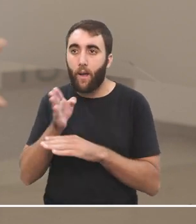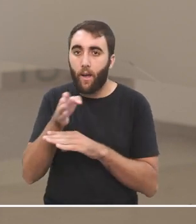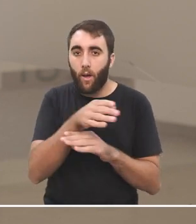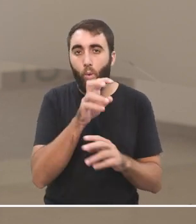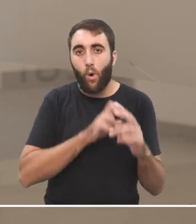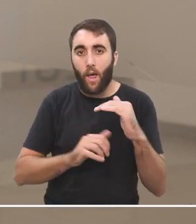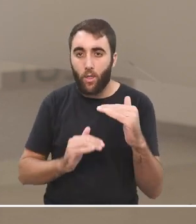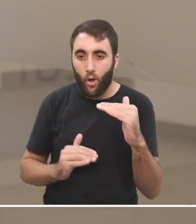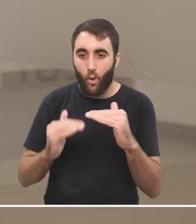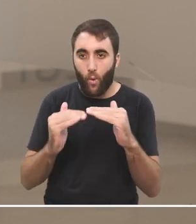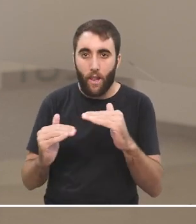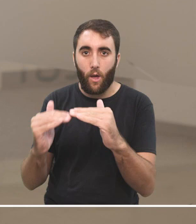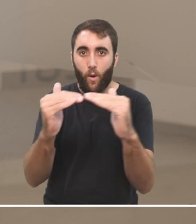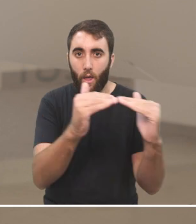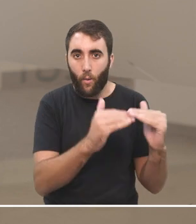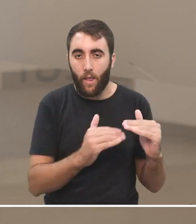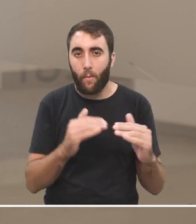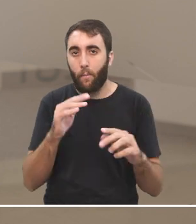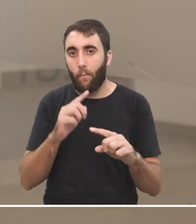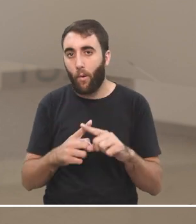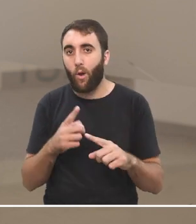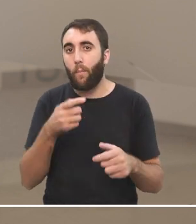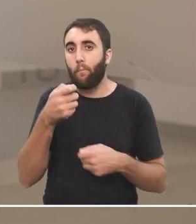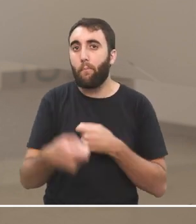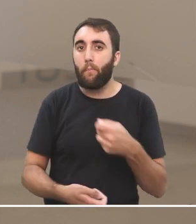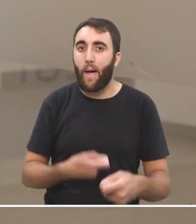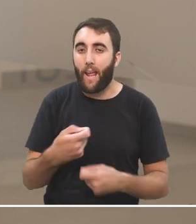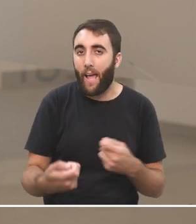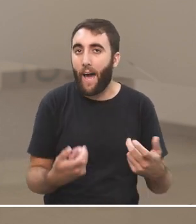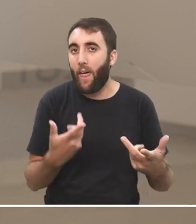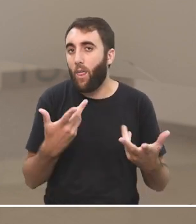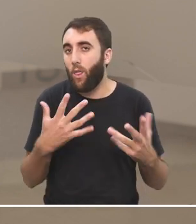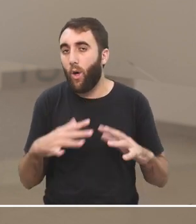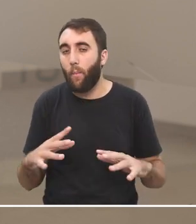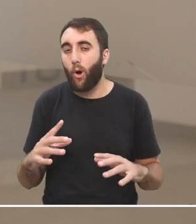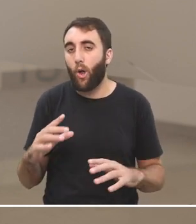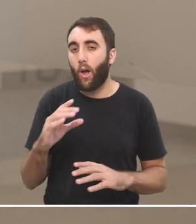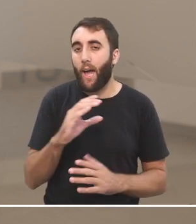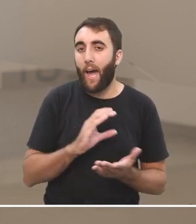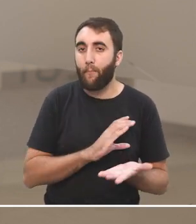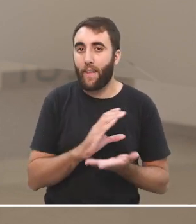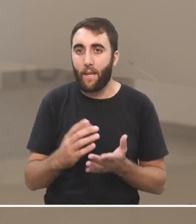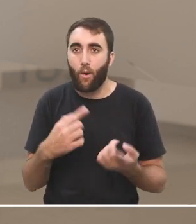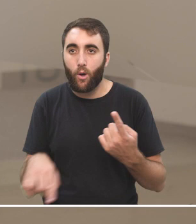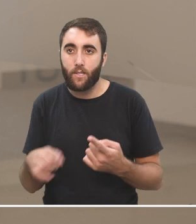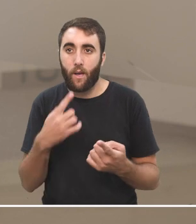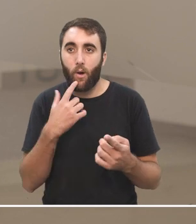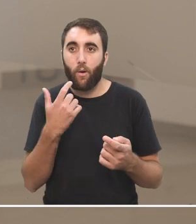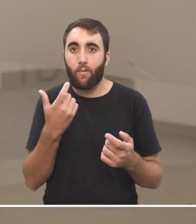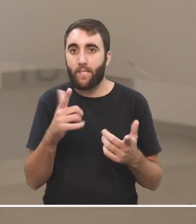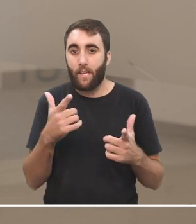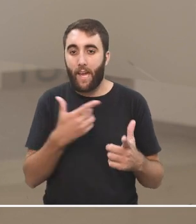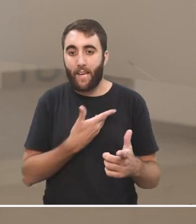desigualdades provocadas por el mercado, la dinámica del mercado cuando no tiene ningún control, el Estado operando,